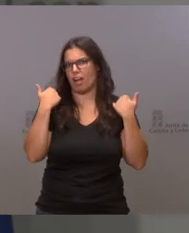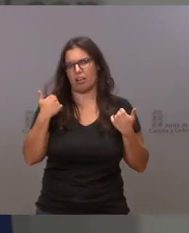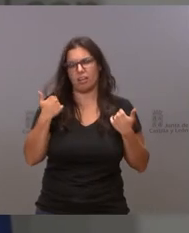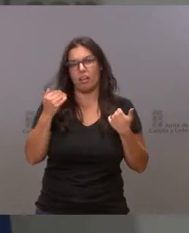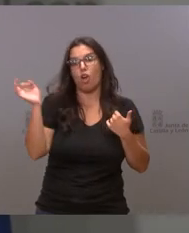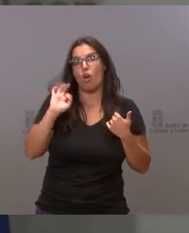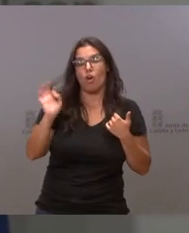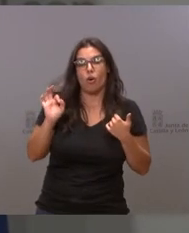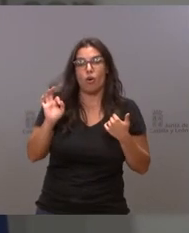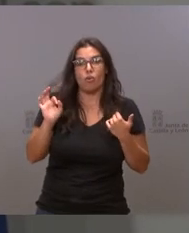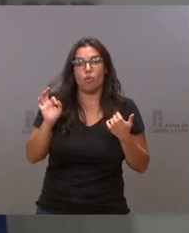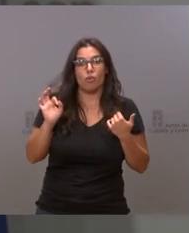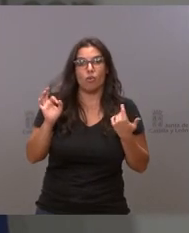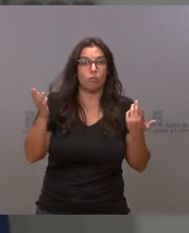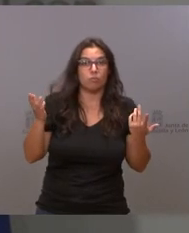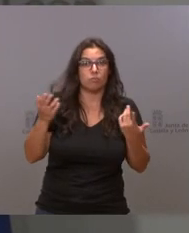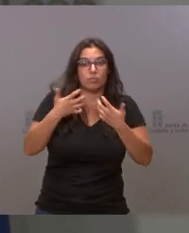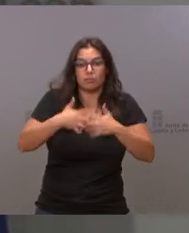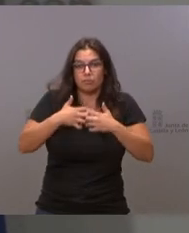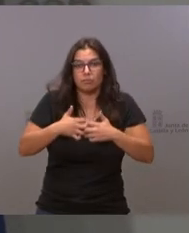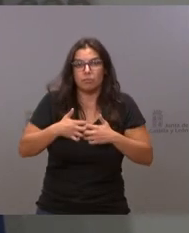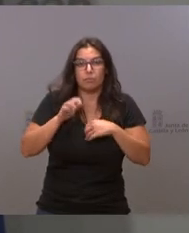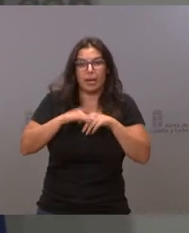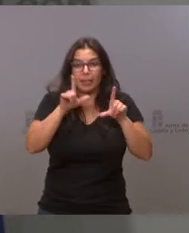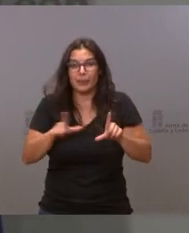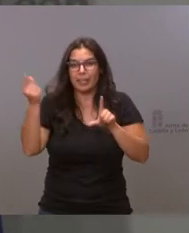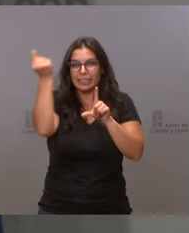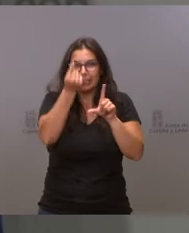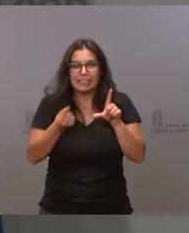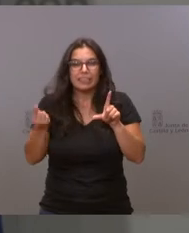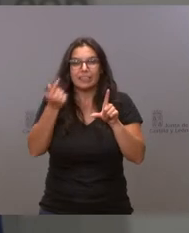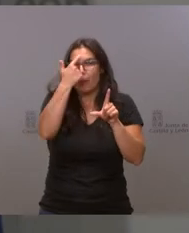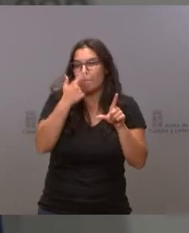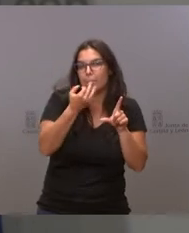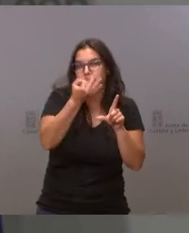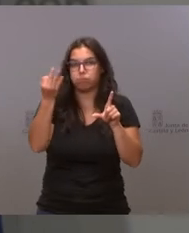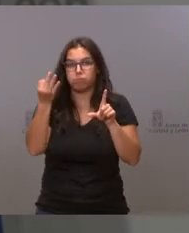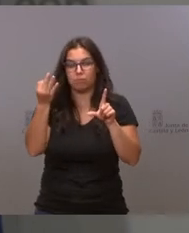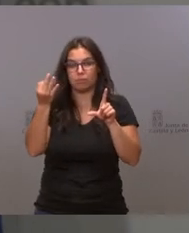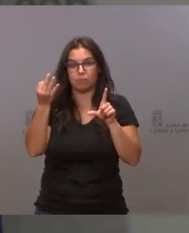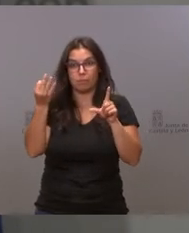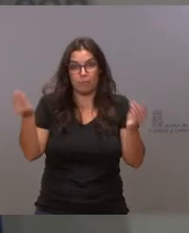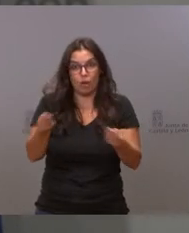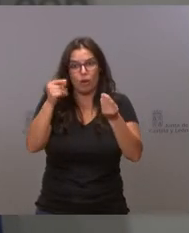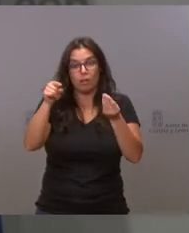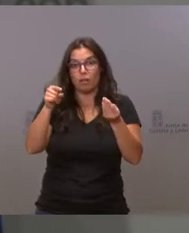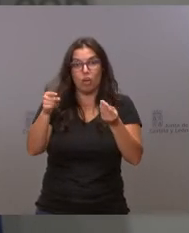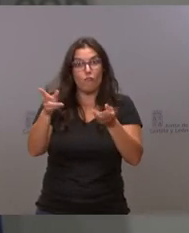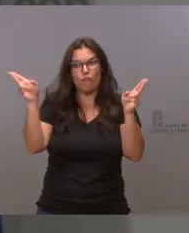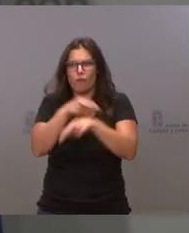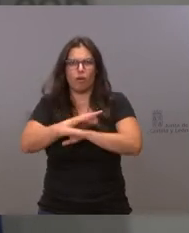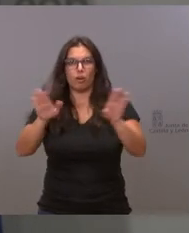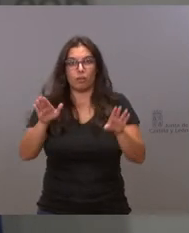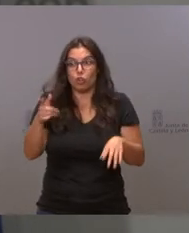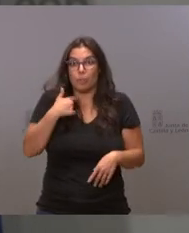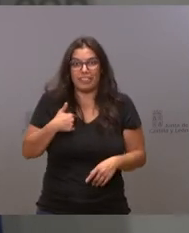de dotación de equipos de resolución para nuestros equipos de atención primaria. No lo he oído. Y como no lo he oído, no sé qué es lo que tengo que